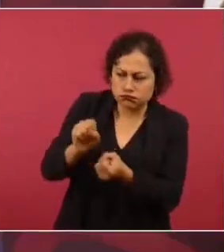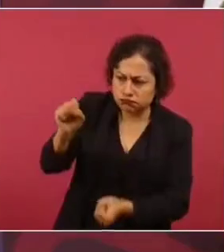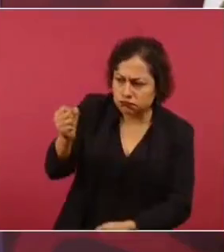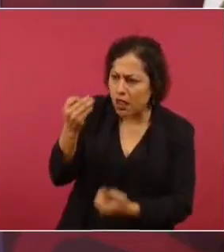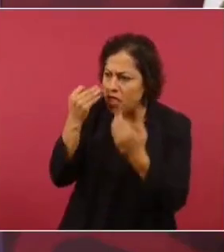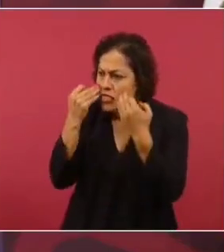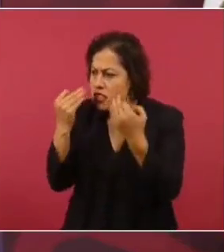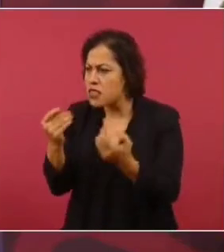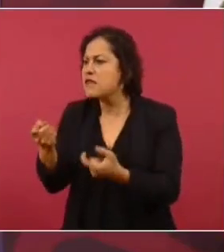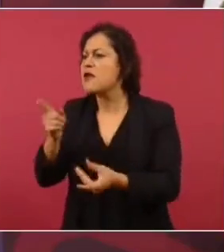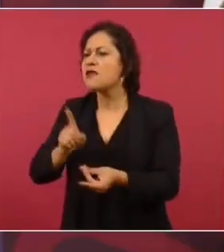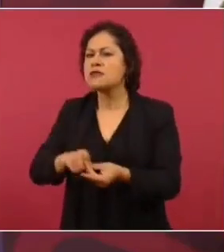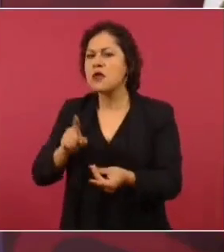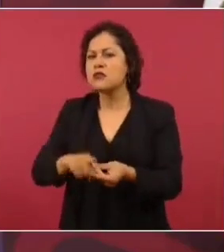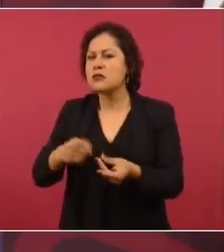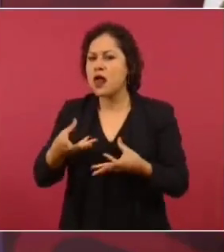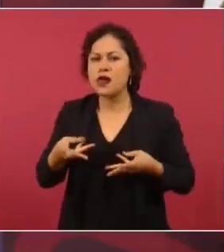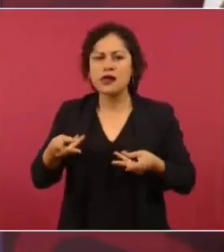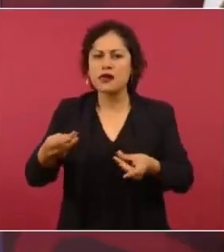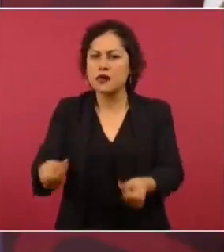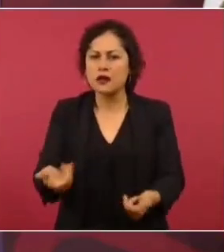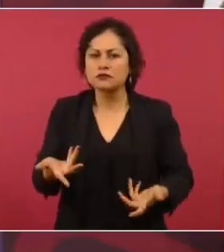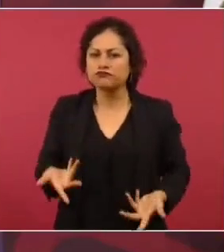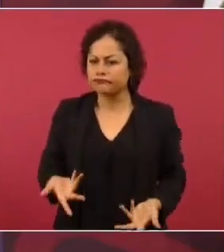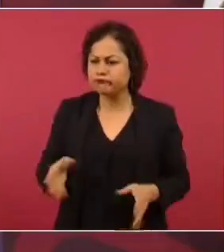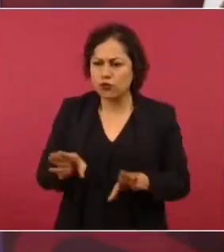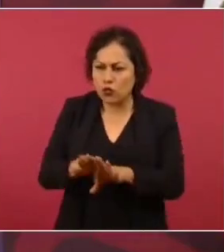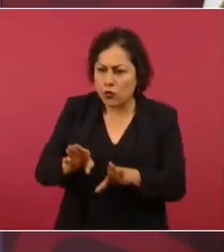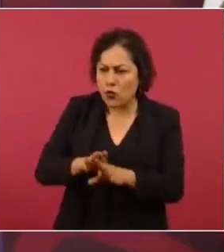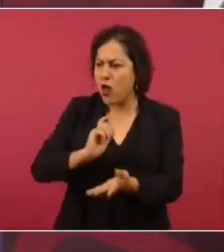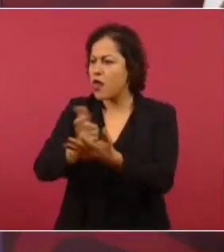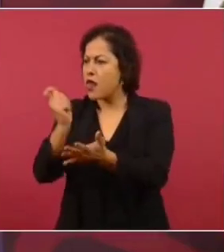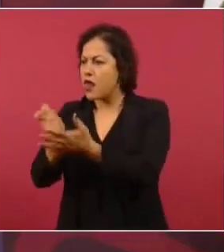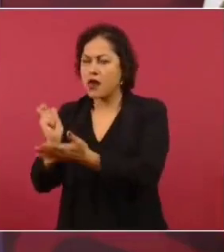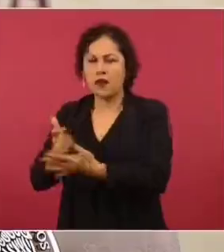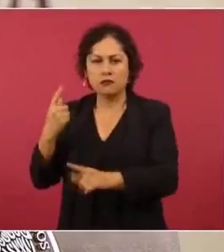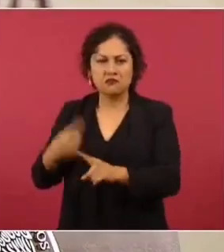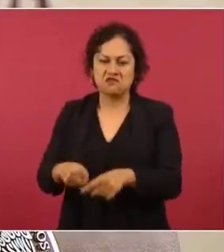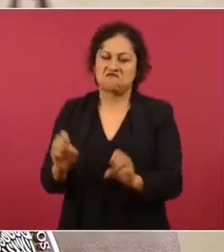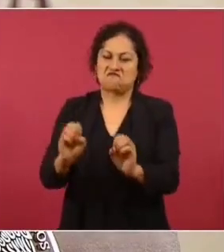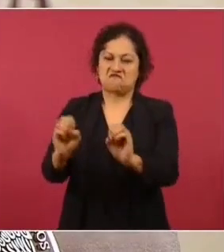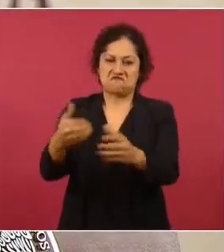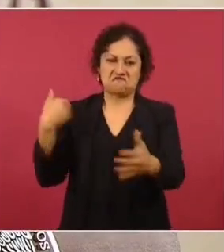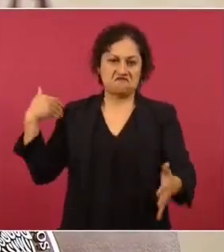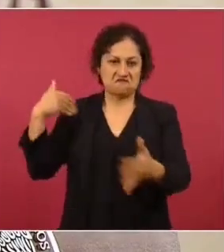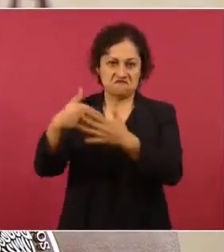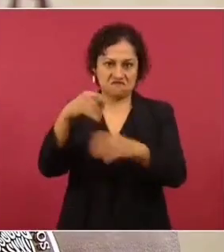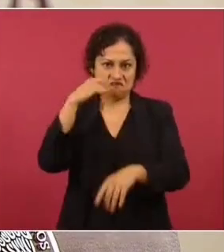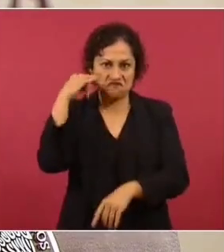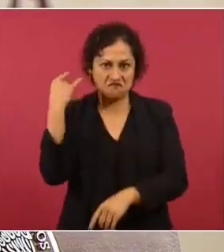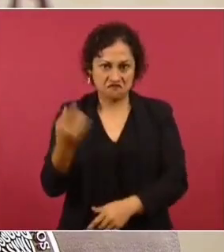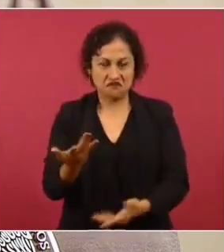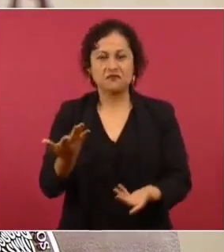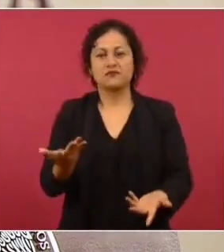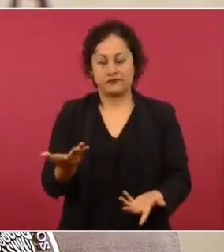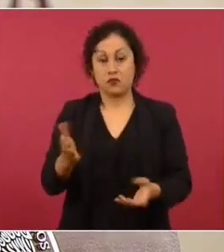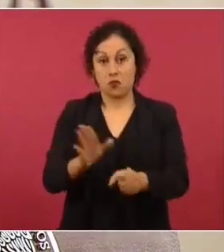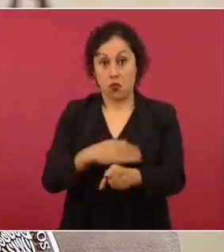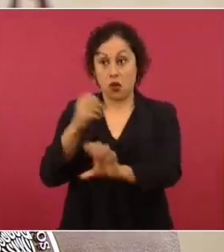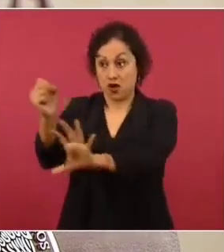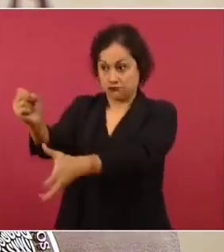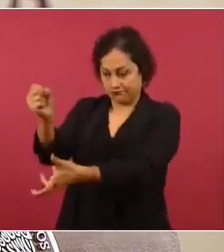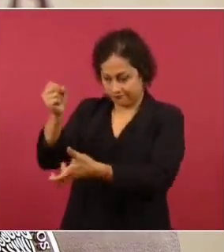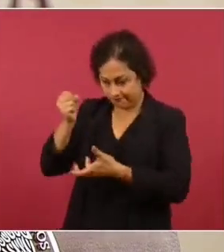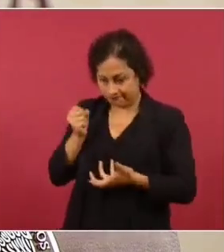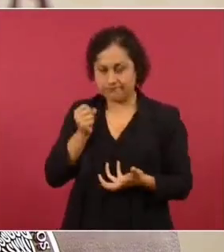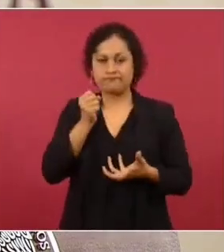que se administran en esos fideicomisos. Y se instruye para que en el caso, ese dinero se deberá